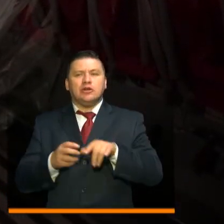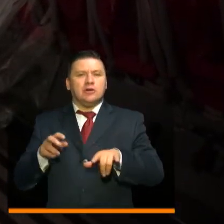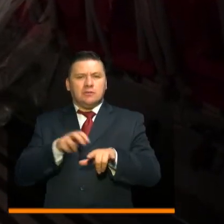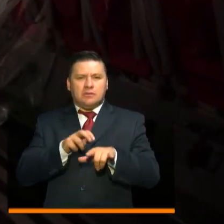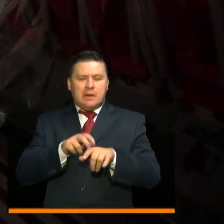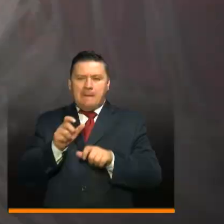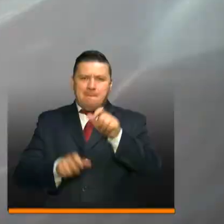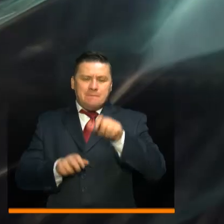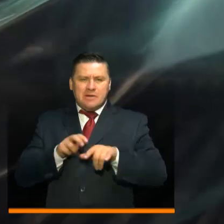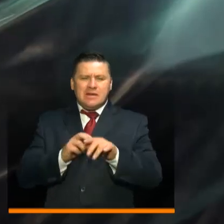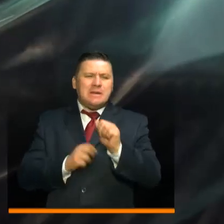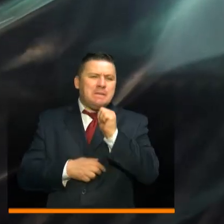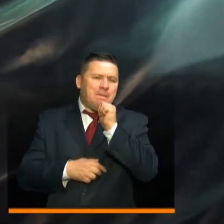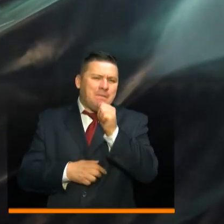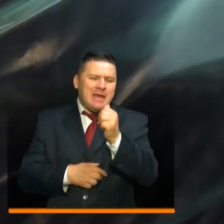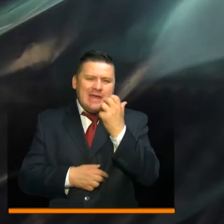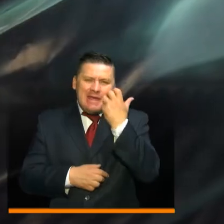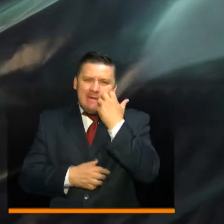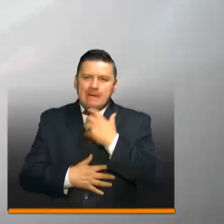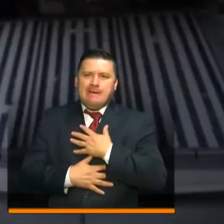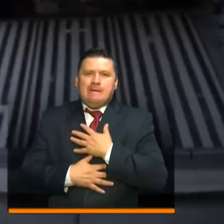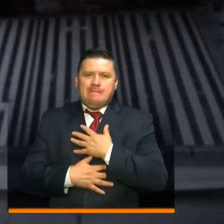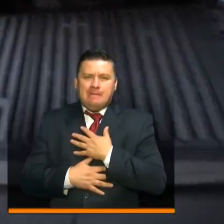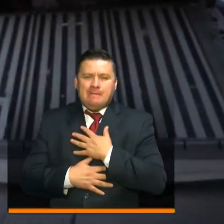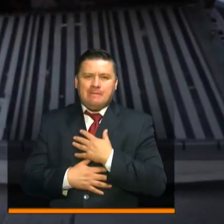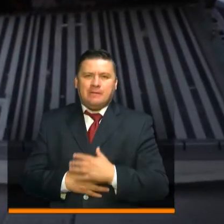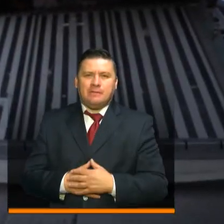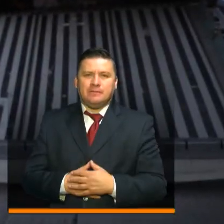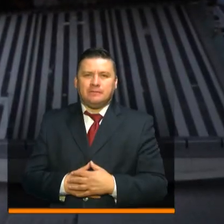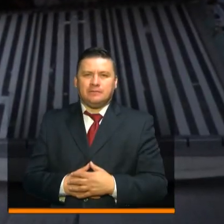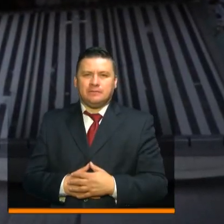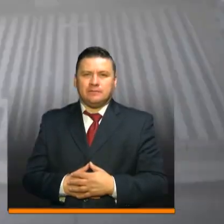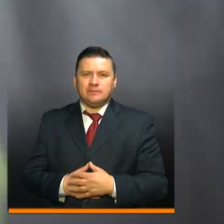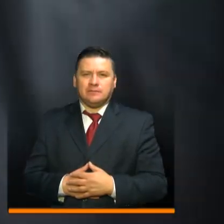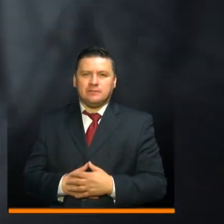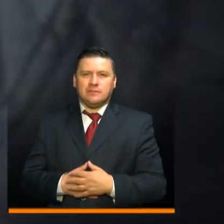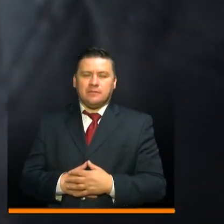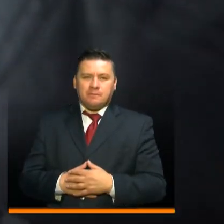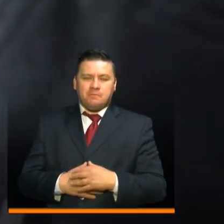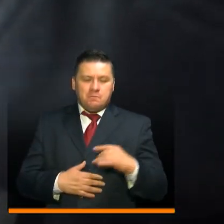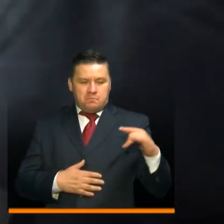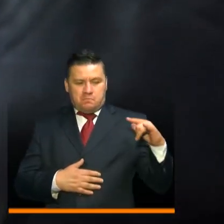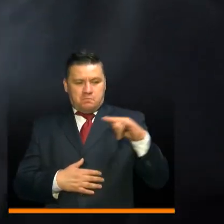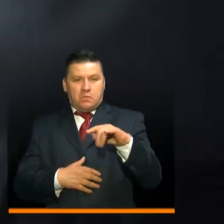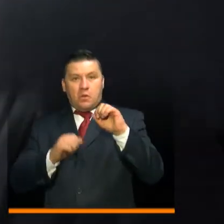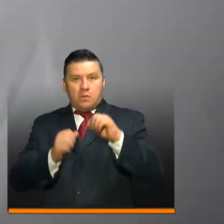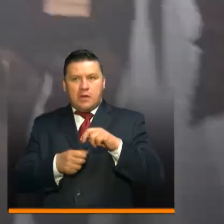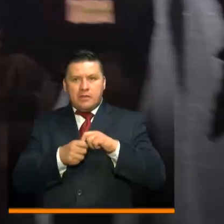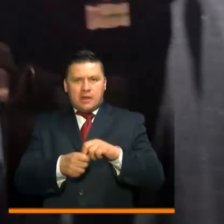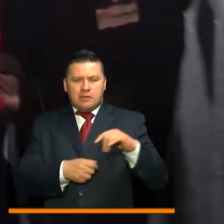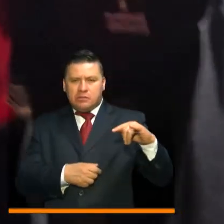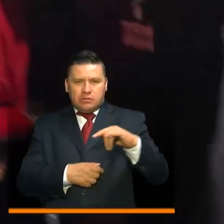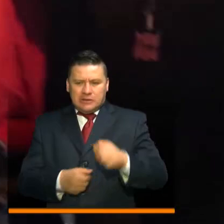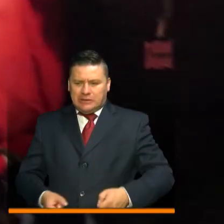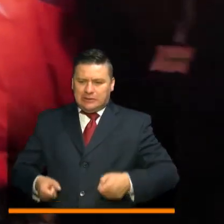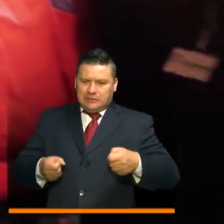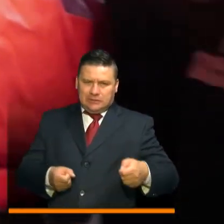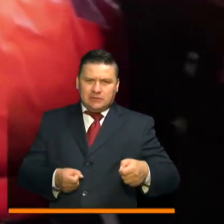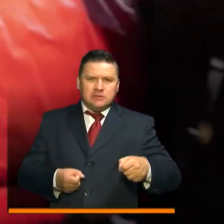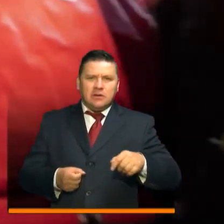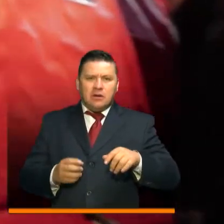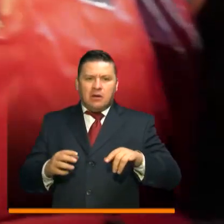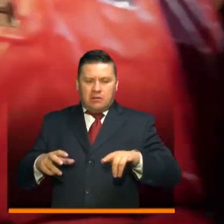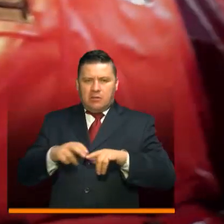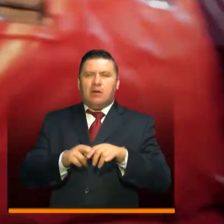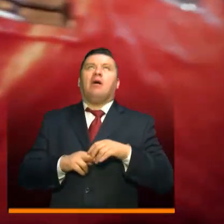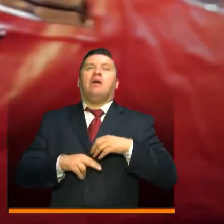de pacientes críticos con enfermedades respiratorias. La aeronave tiene la capacidad de transportar dos camillas en unas cápsulas